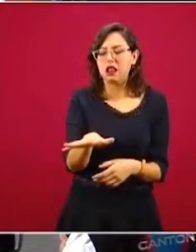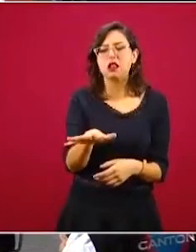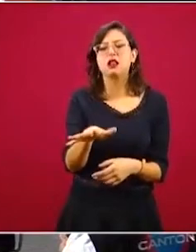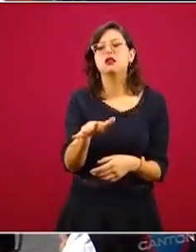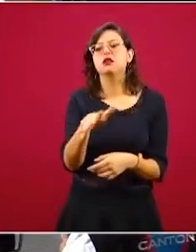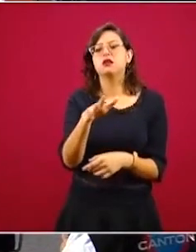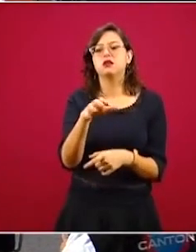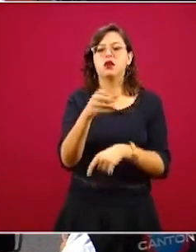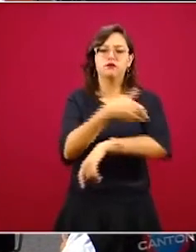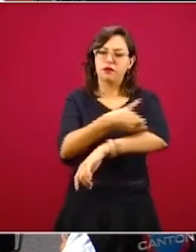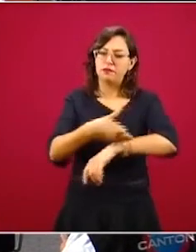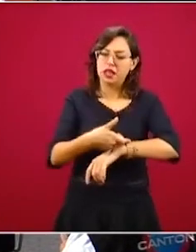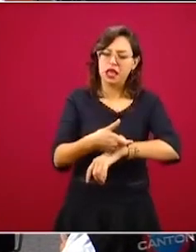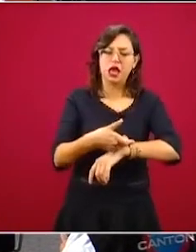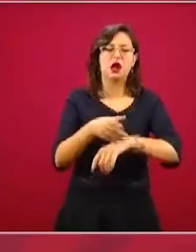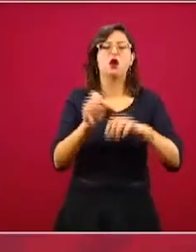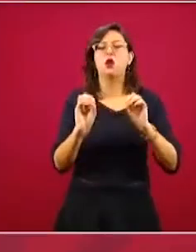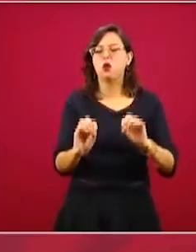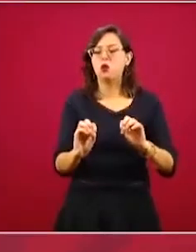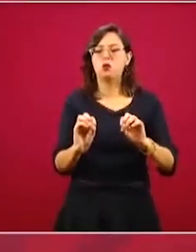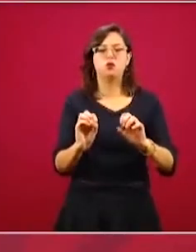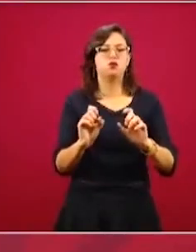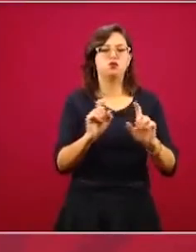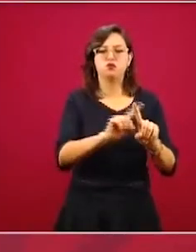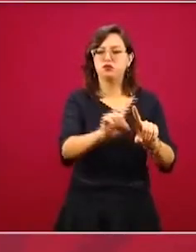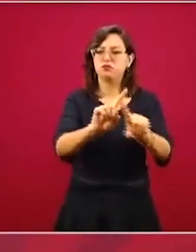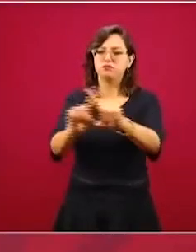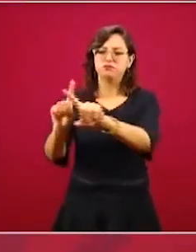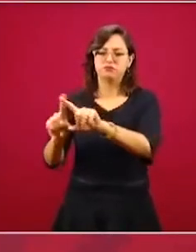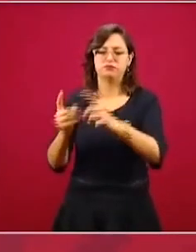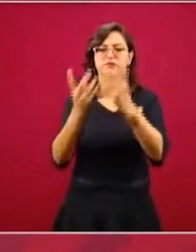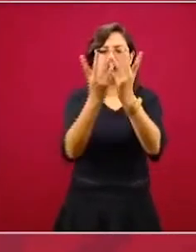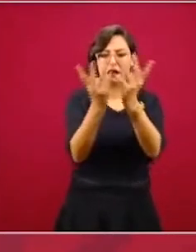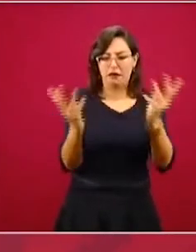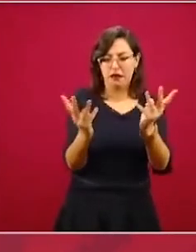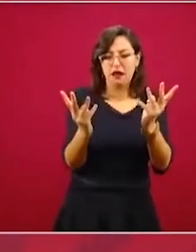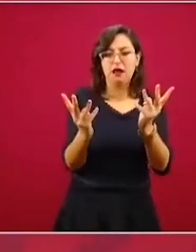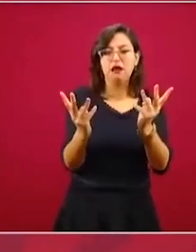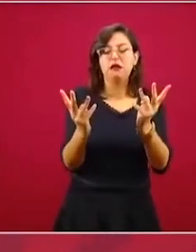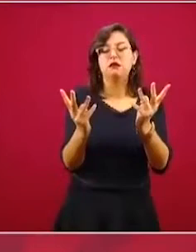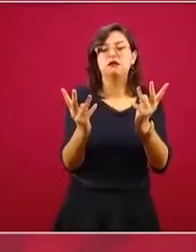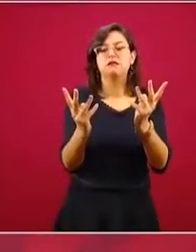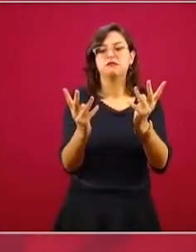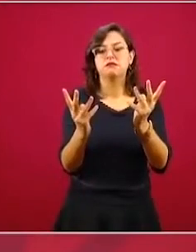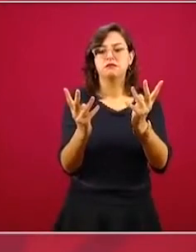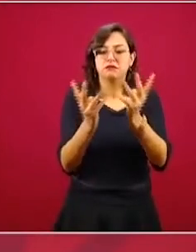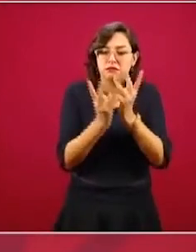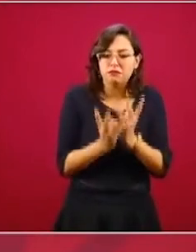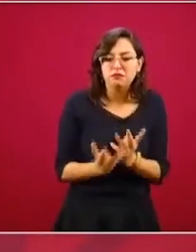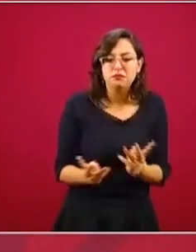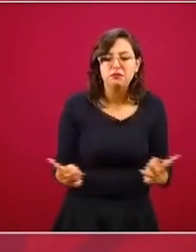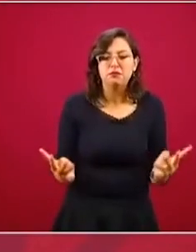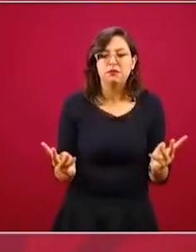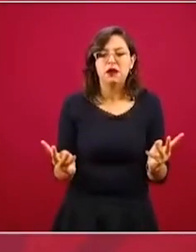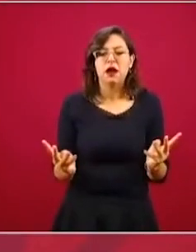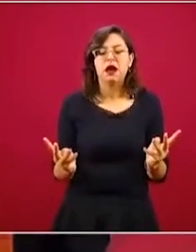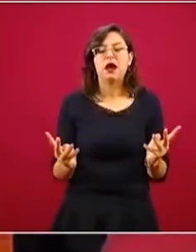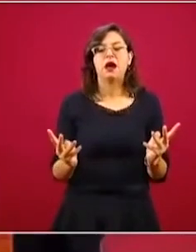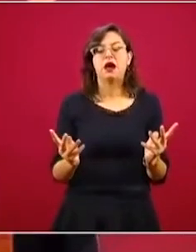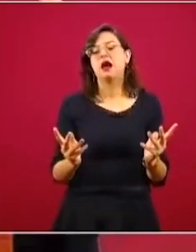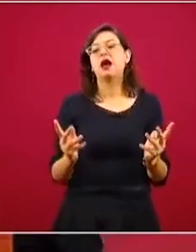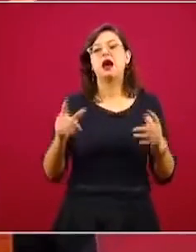o médicos familiares o de otras especialidades y soporte de enfermería, tanto